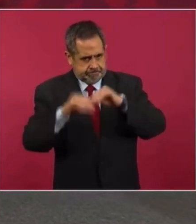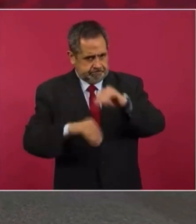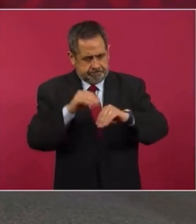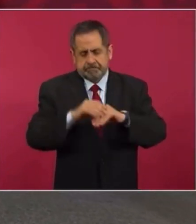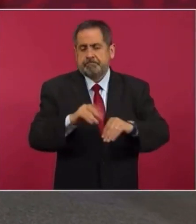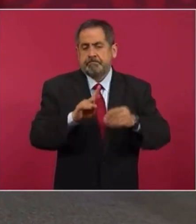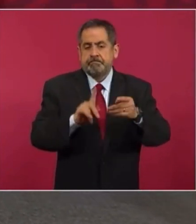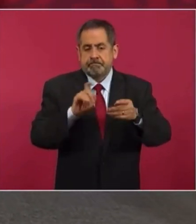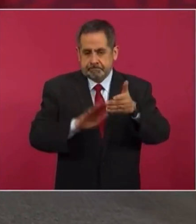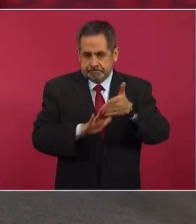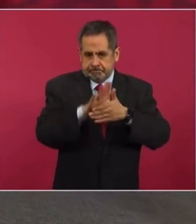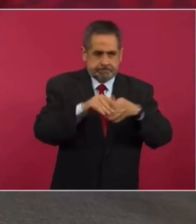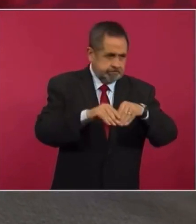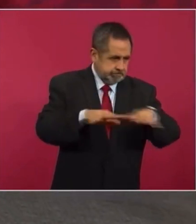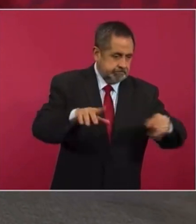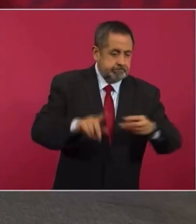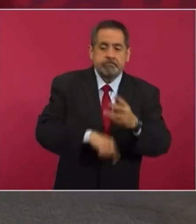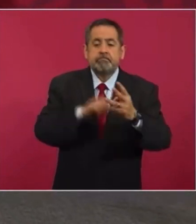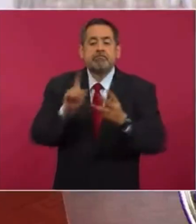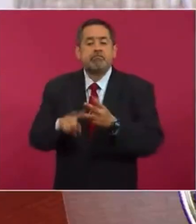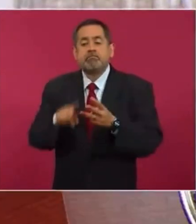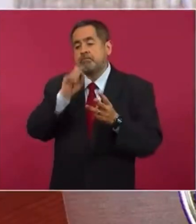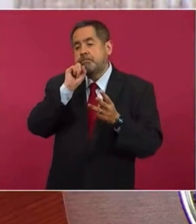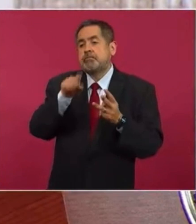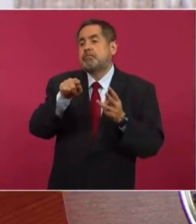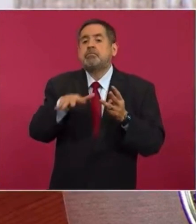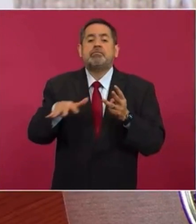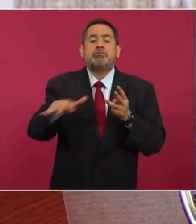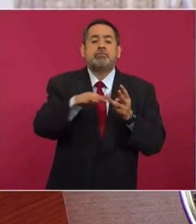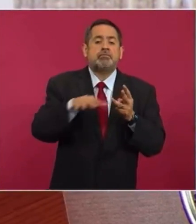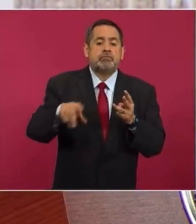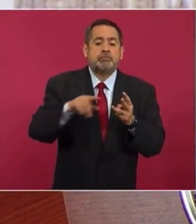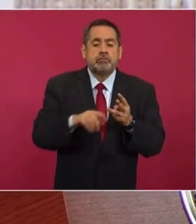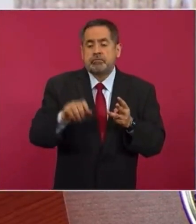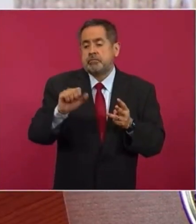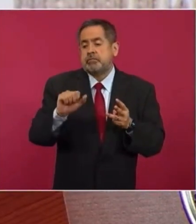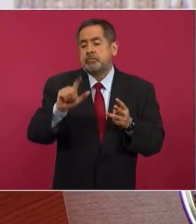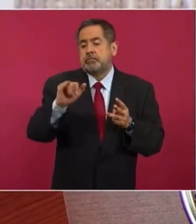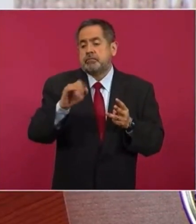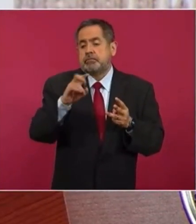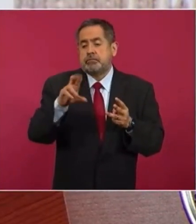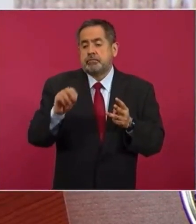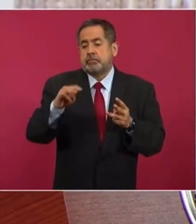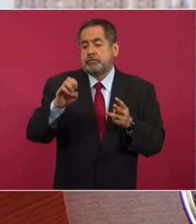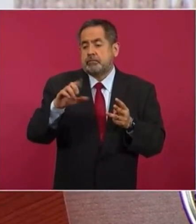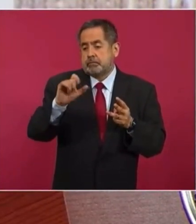terminar el distrito de Riego, Alejandro Gascon Mercado,